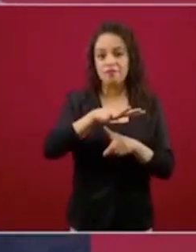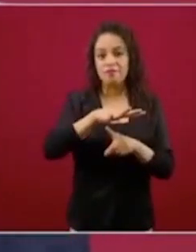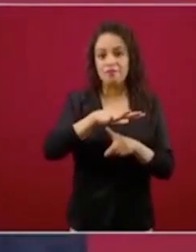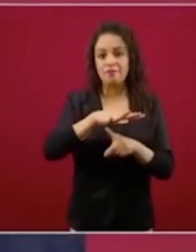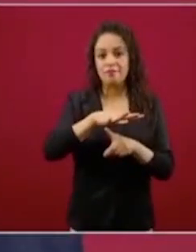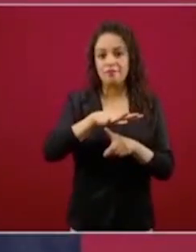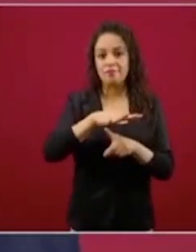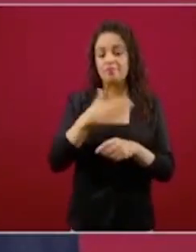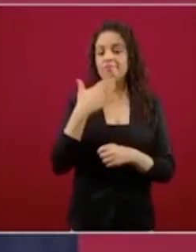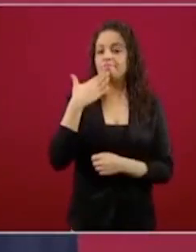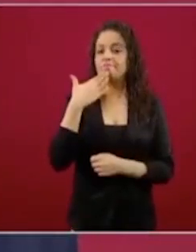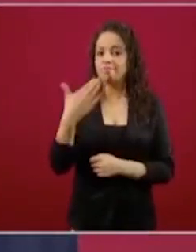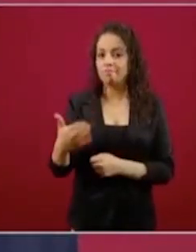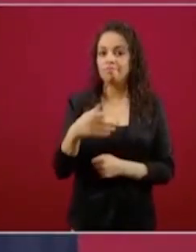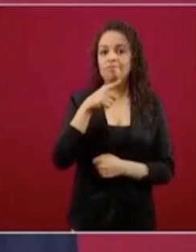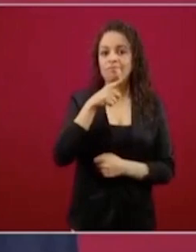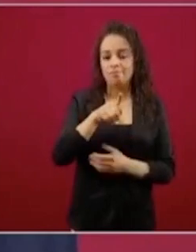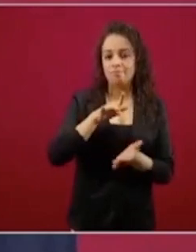contribuyendo,